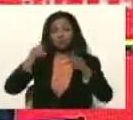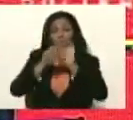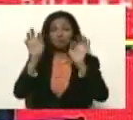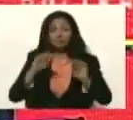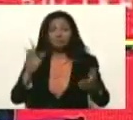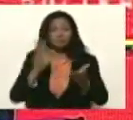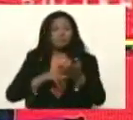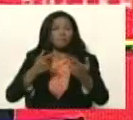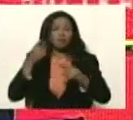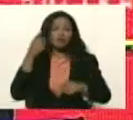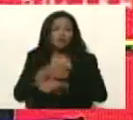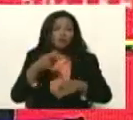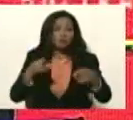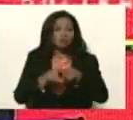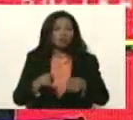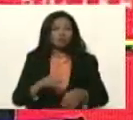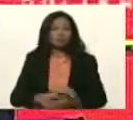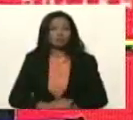cumplir órdenes,